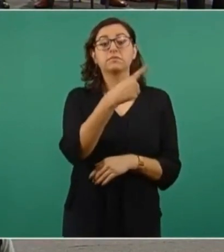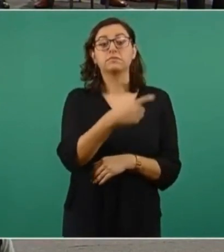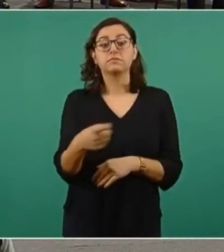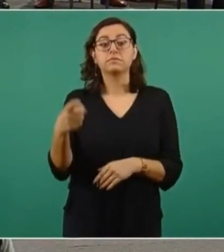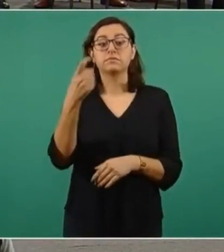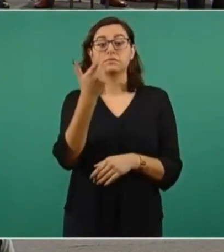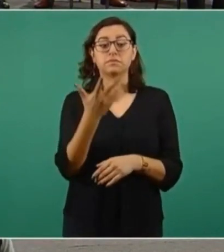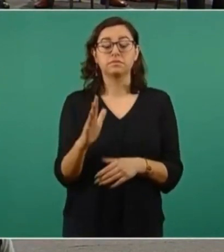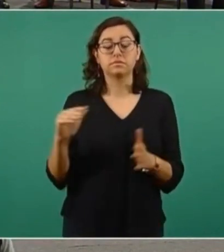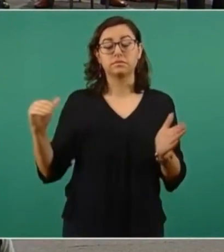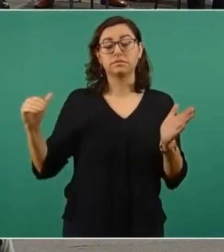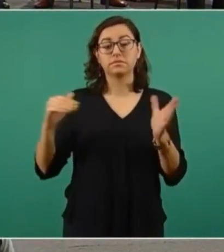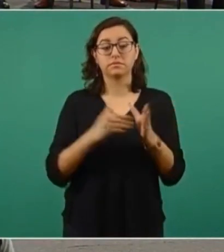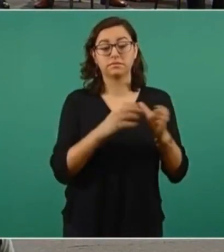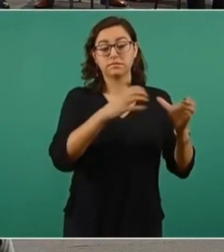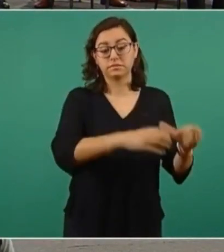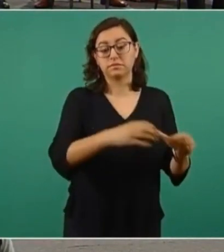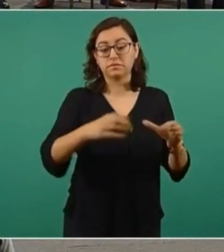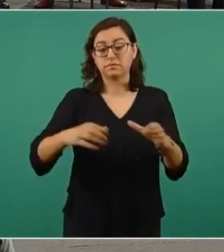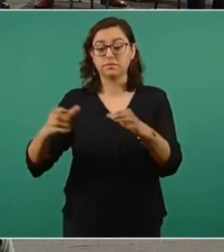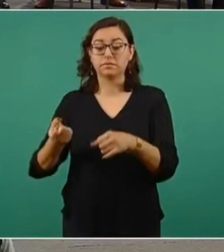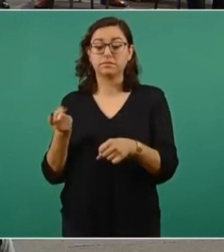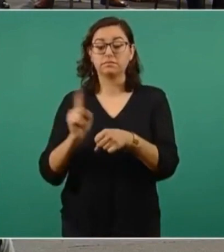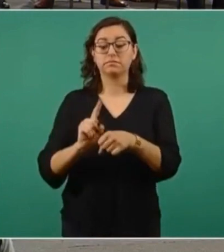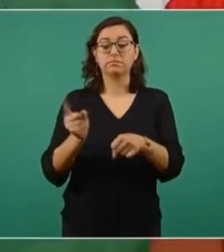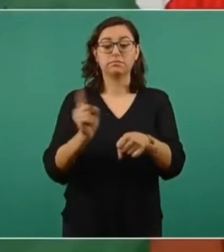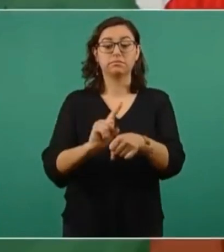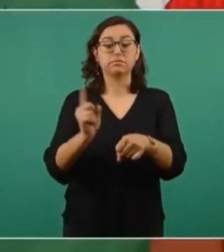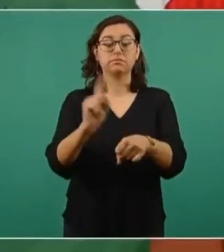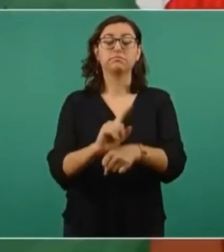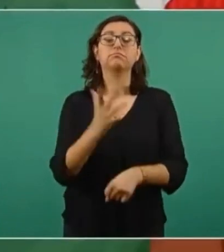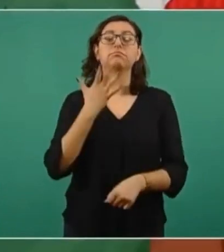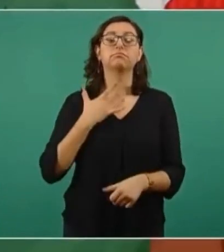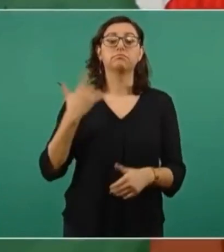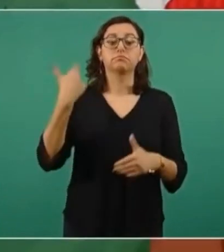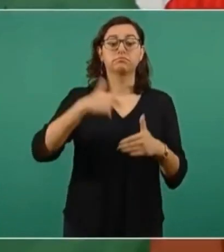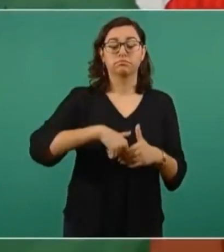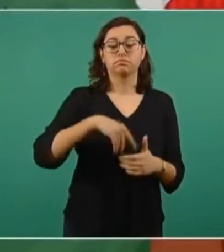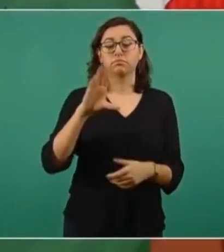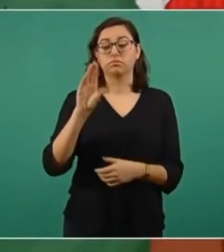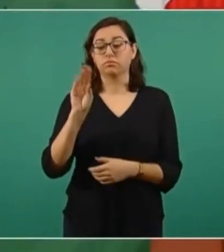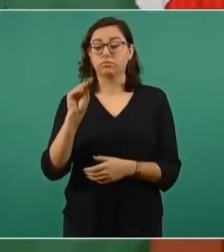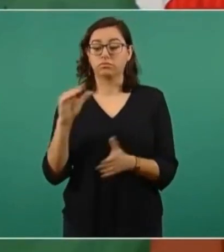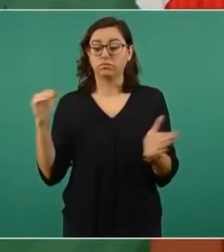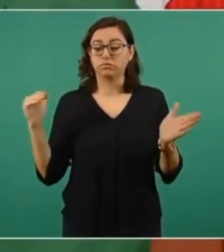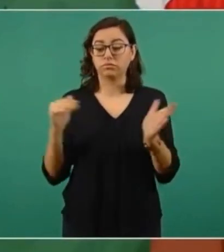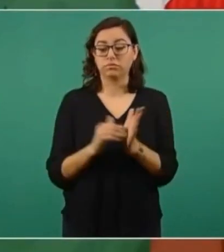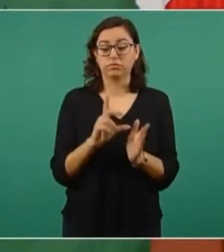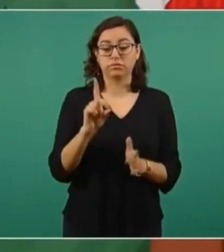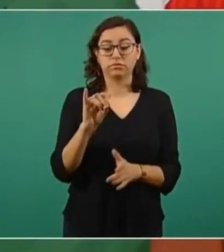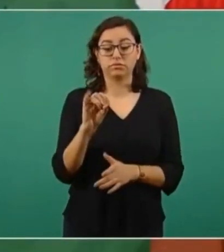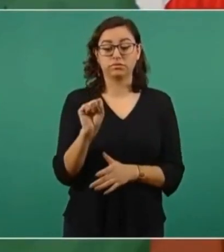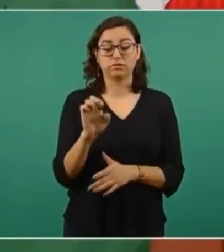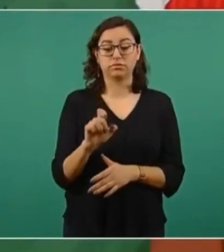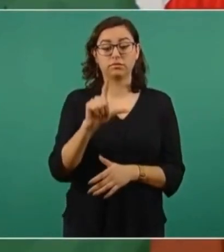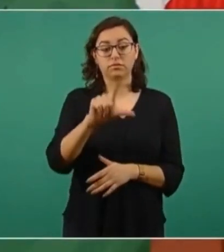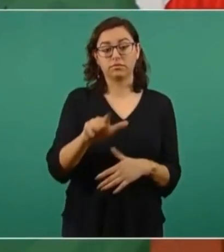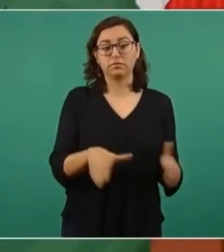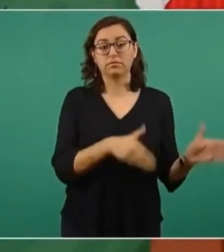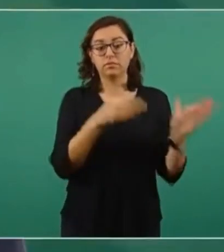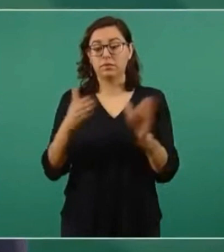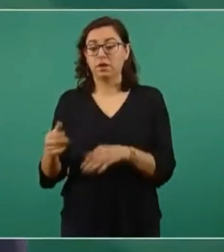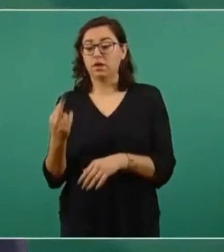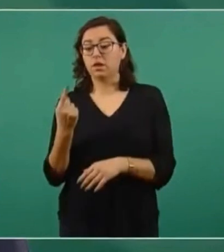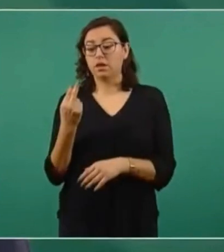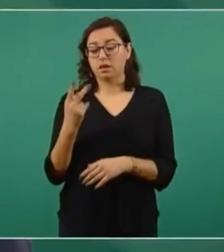barriles por día de gasolina, 90 mil de diésel y 25 mil barriles de